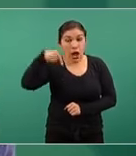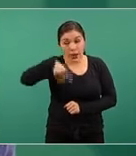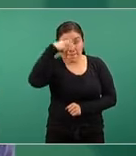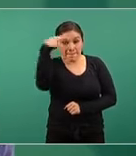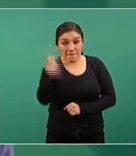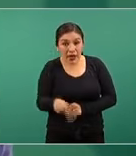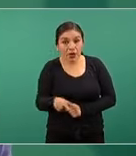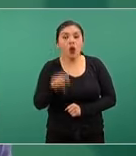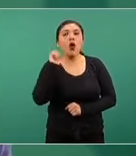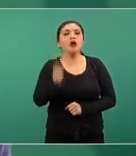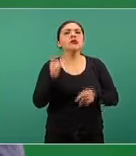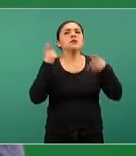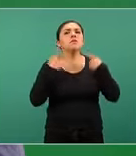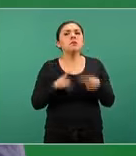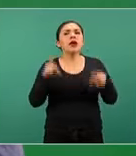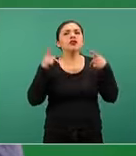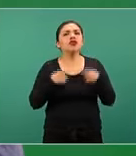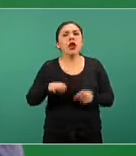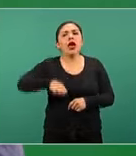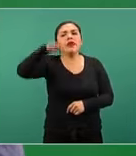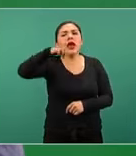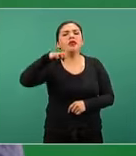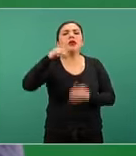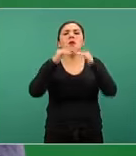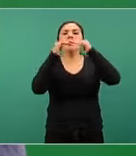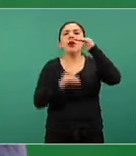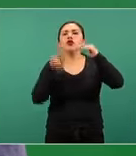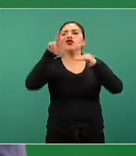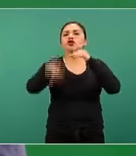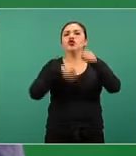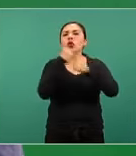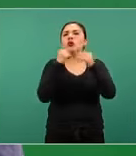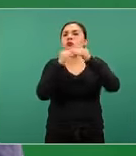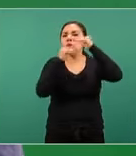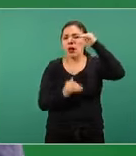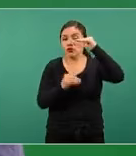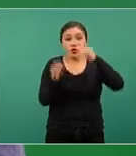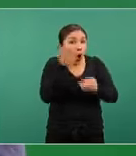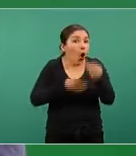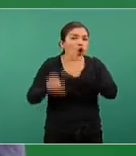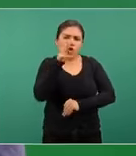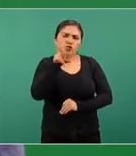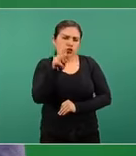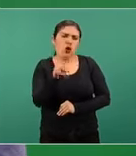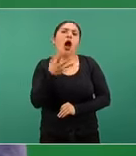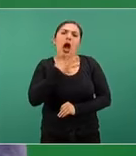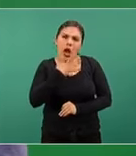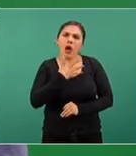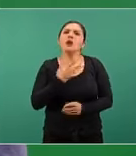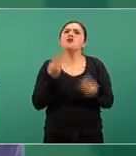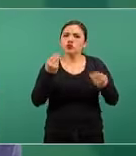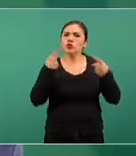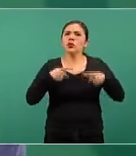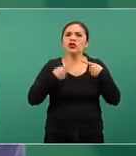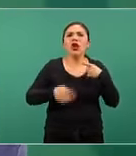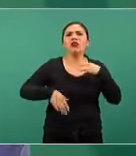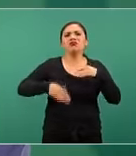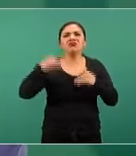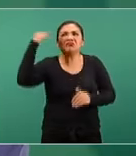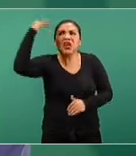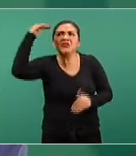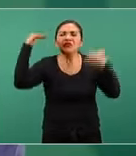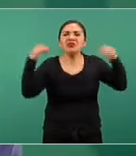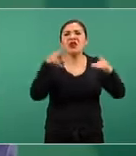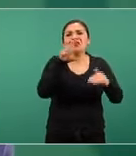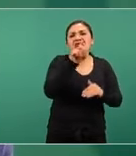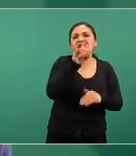en México son personas menores de edad la enorme mayoría no todas y todos por supuesto hay personas adultas de 30